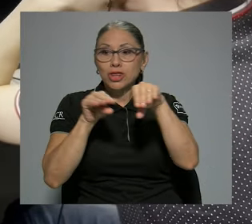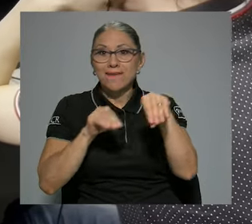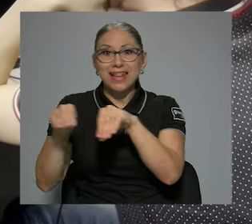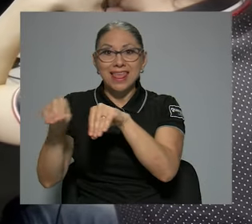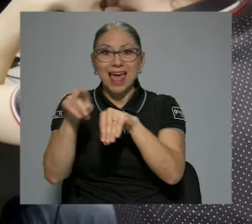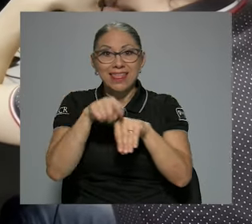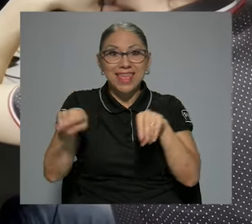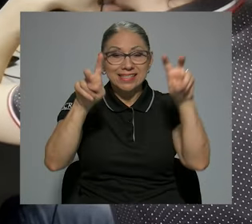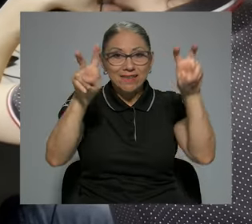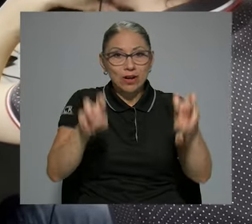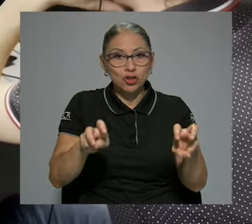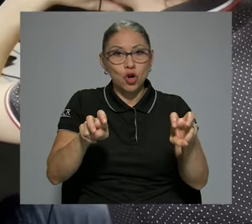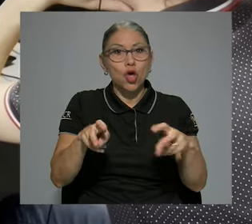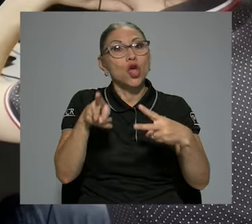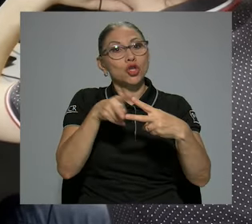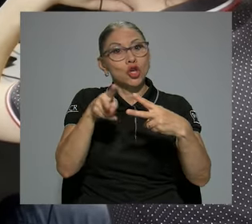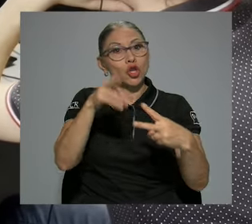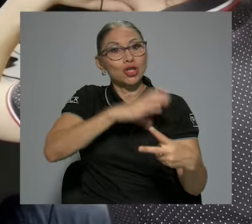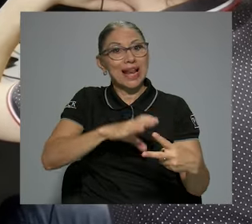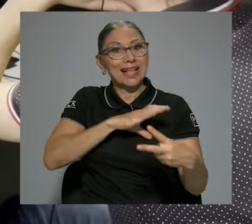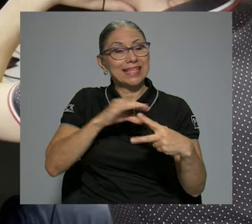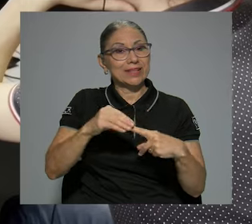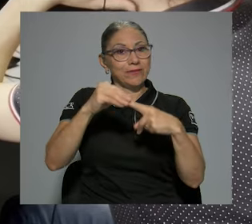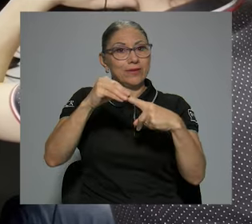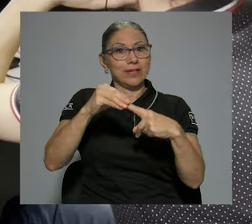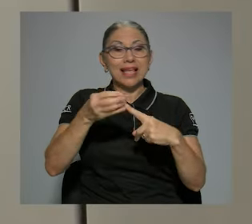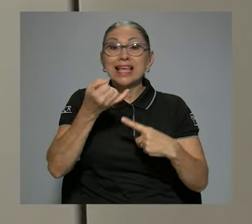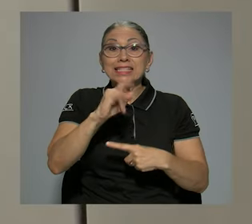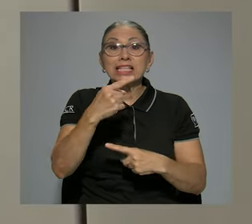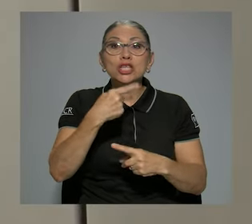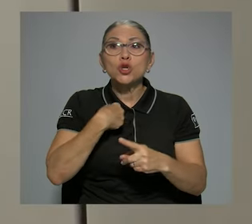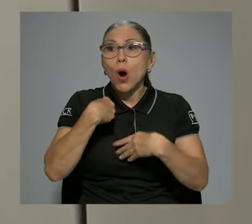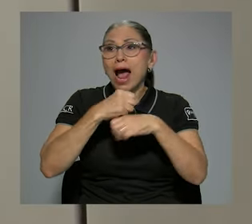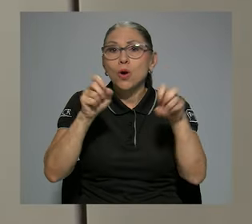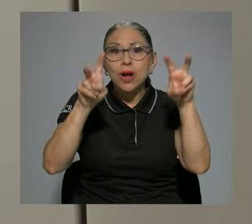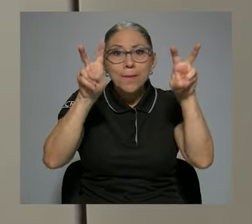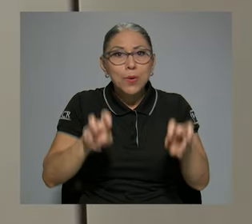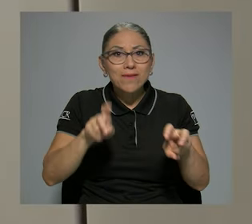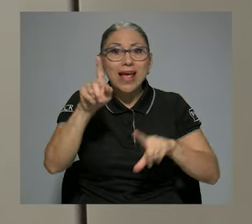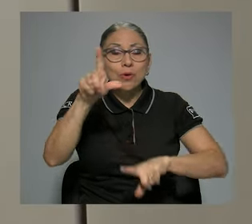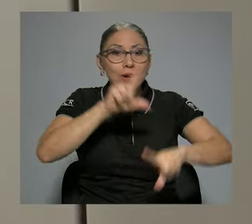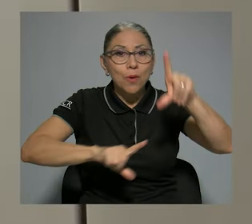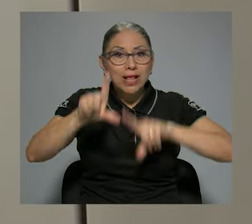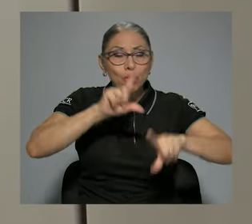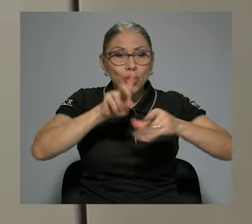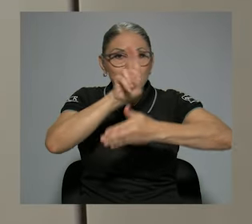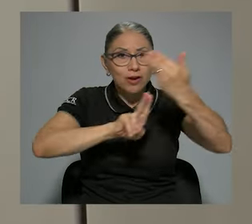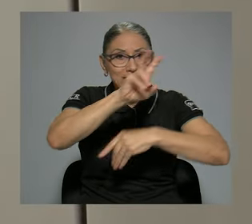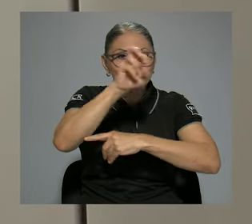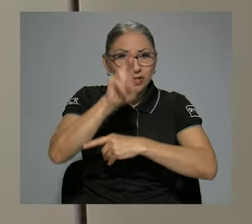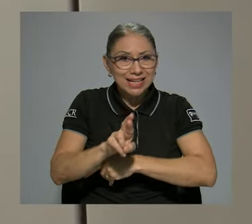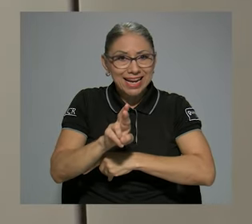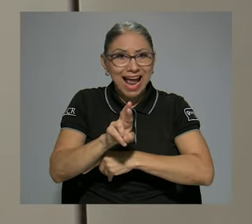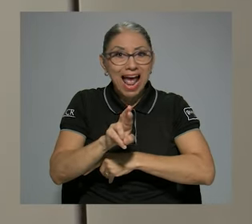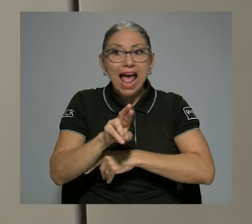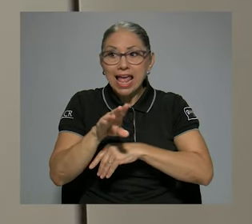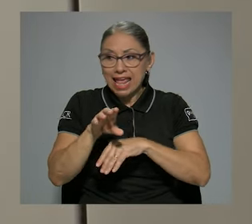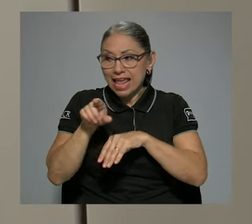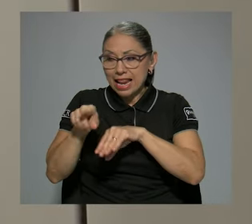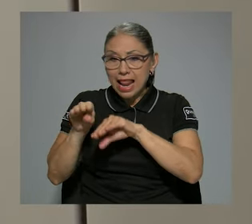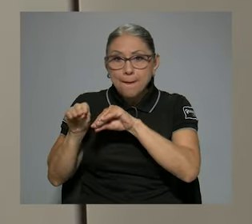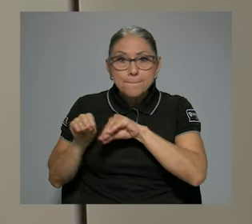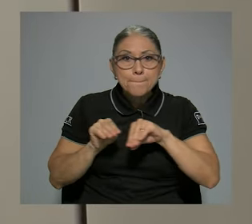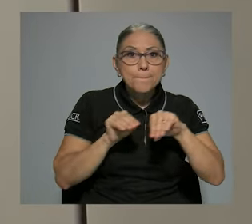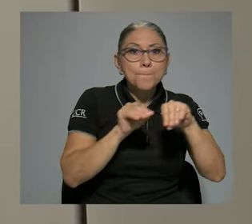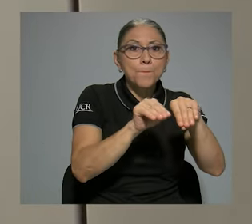son dos elementos fundamentales. Si yo aplico la prueba en un laboratorio de la Universidad de Costa Rica, la